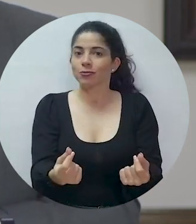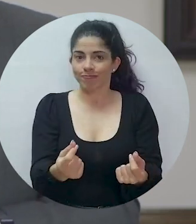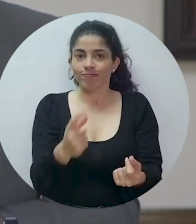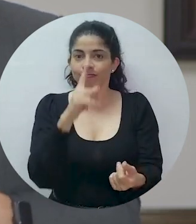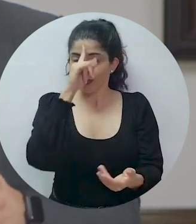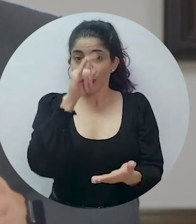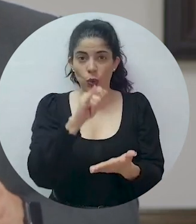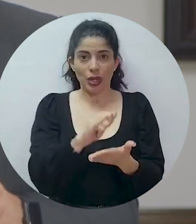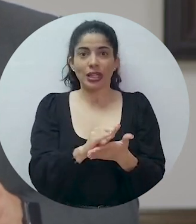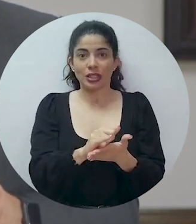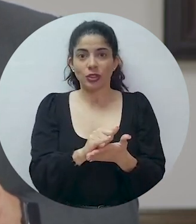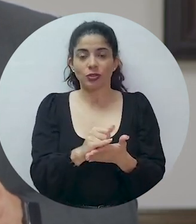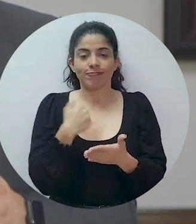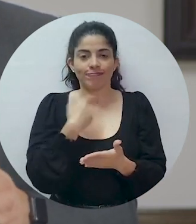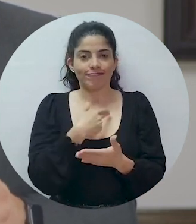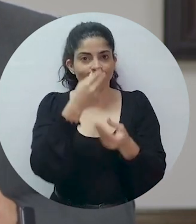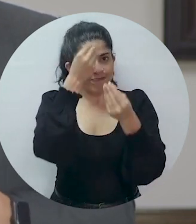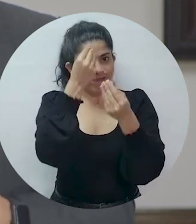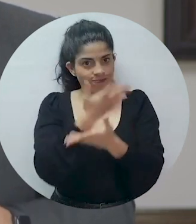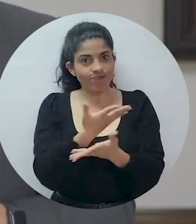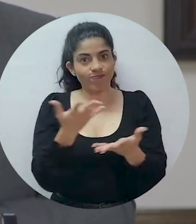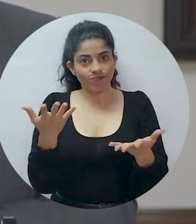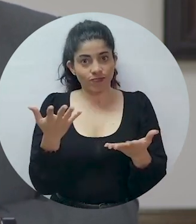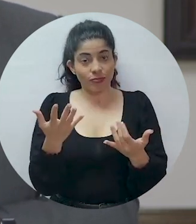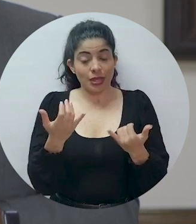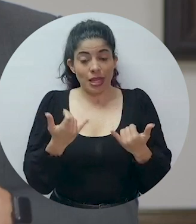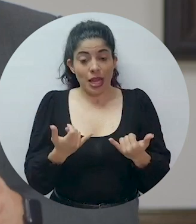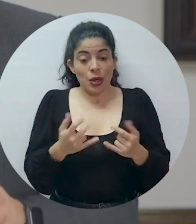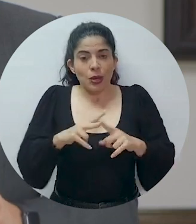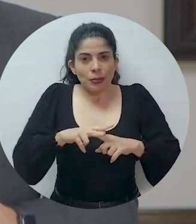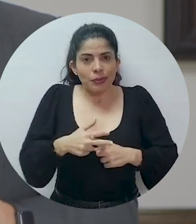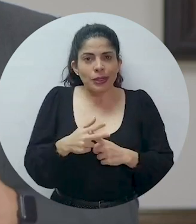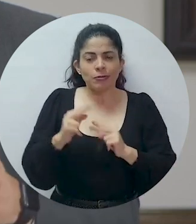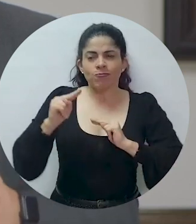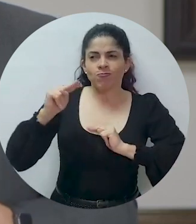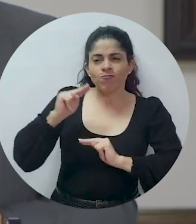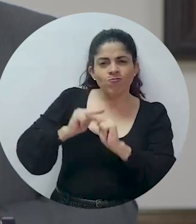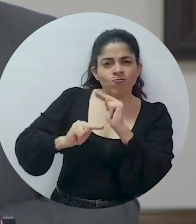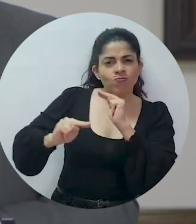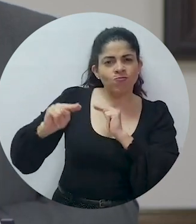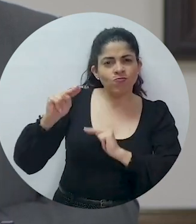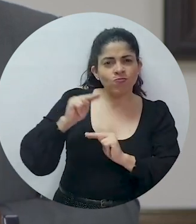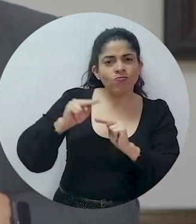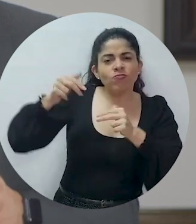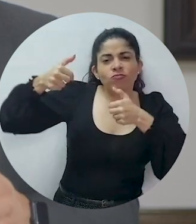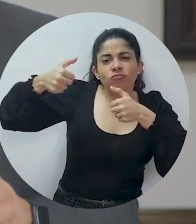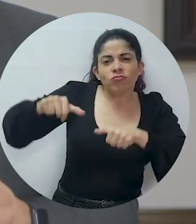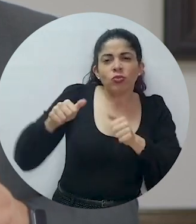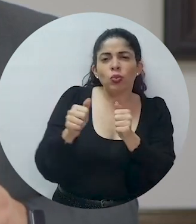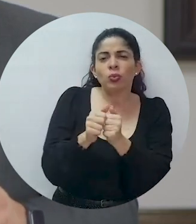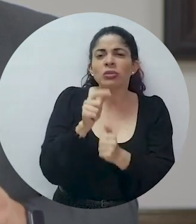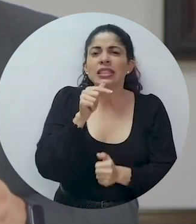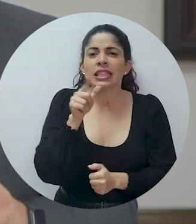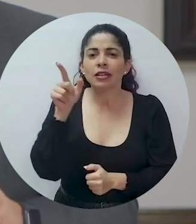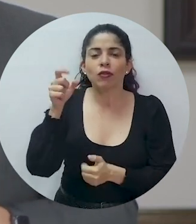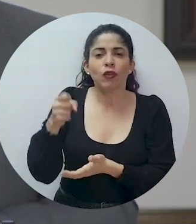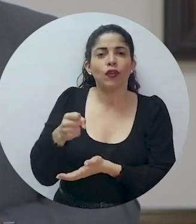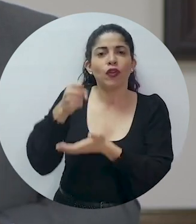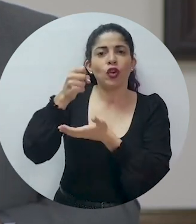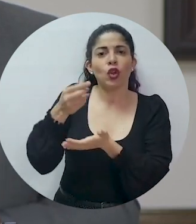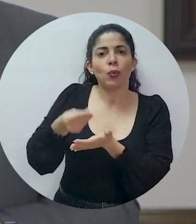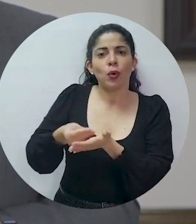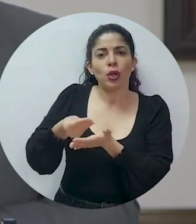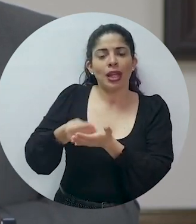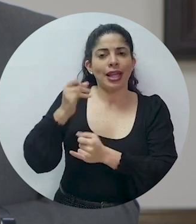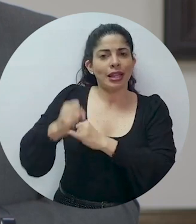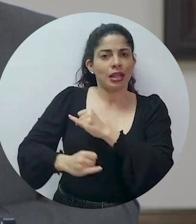Es por ello que, como hemos anunciado, entraremos en una negociación con un acuerdo con el Fondo